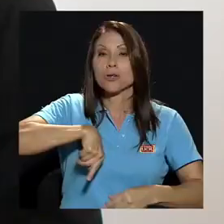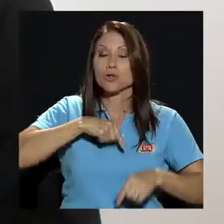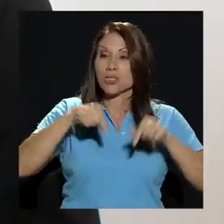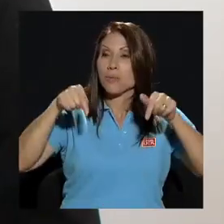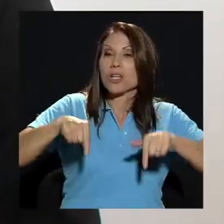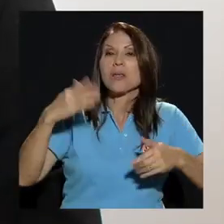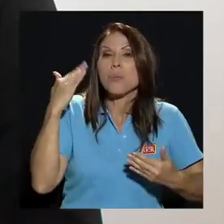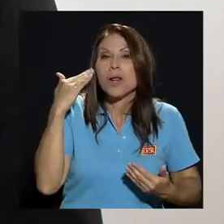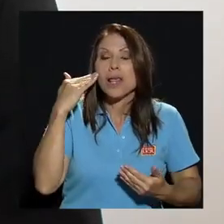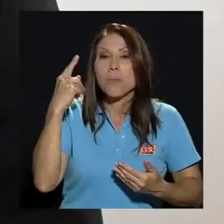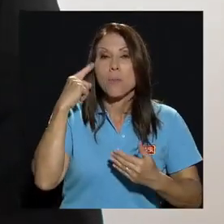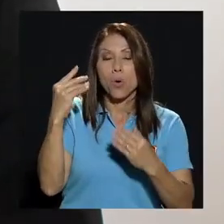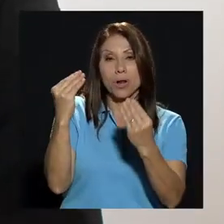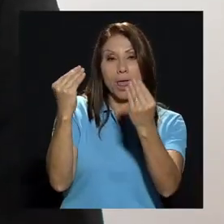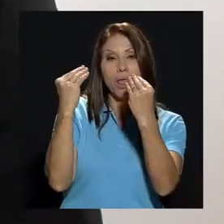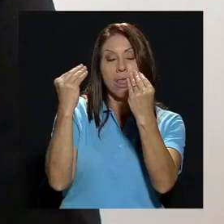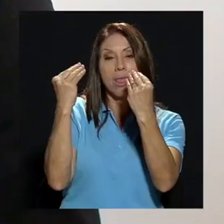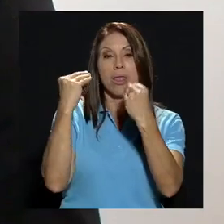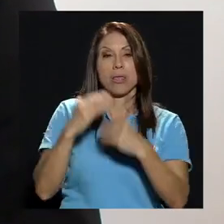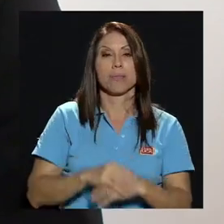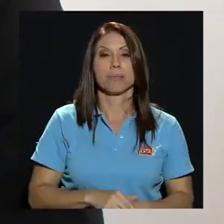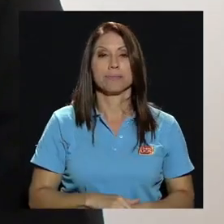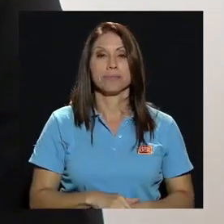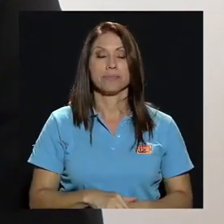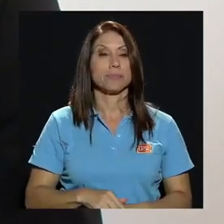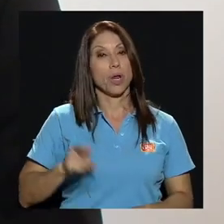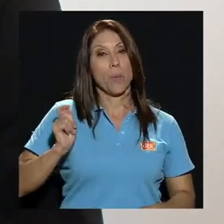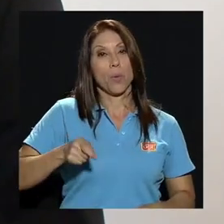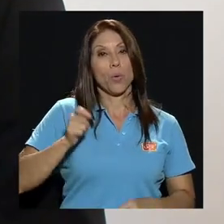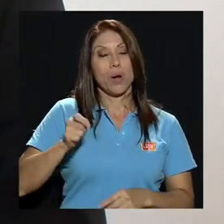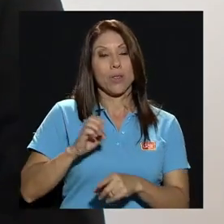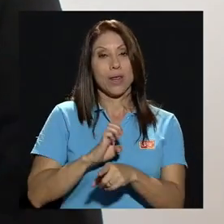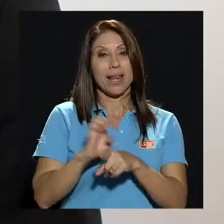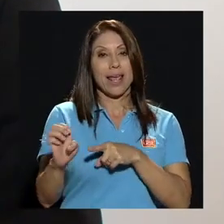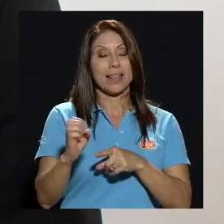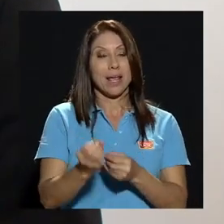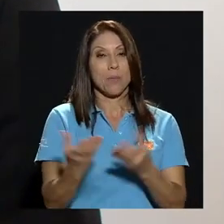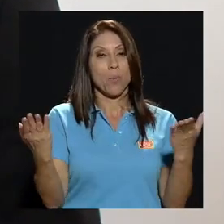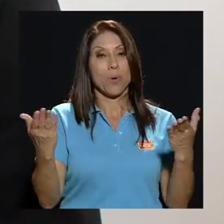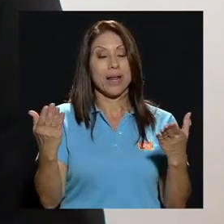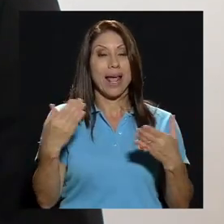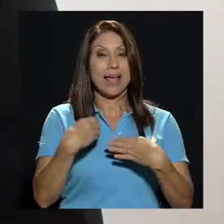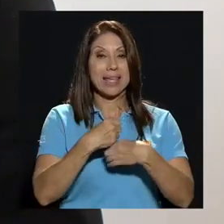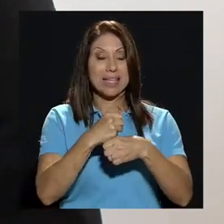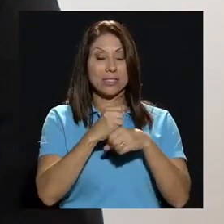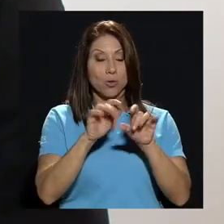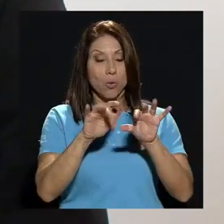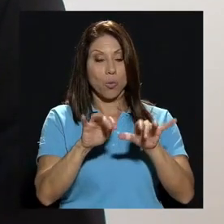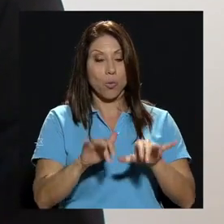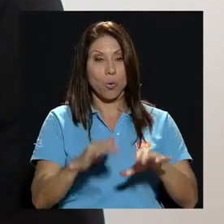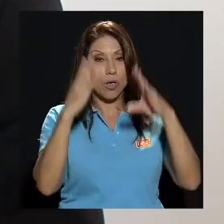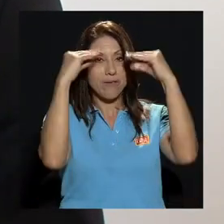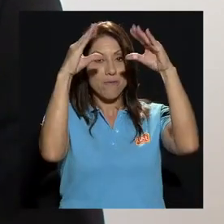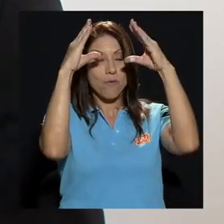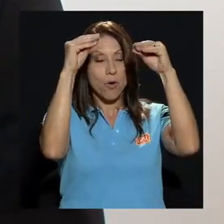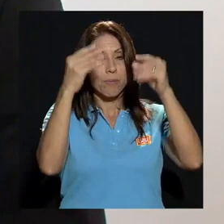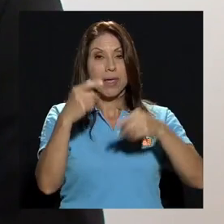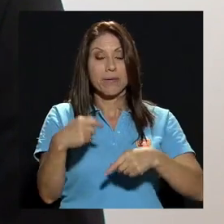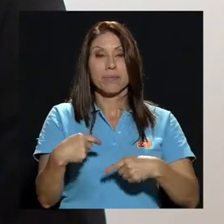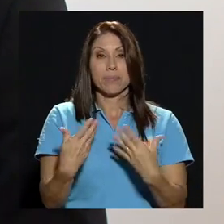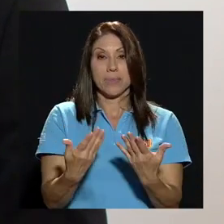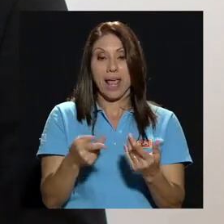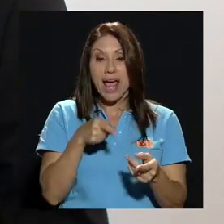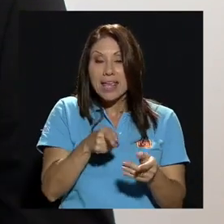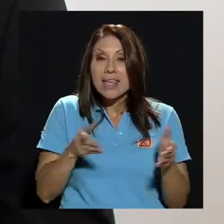recibimos la procuraduría de la ética pública brindió un informe recientemente en el que insta al consejo universitario a que